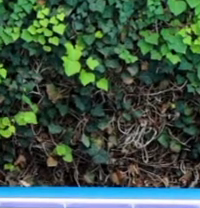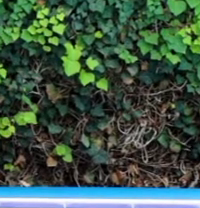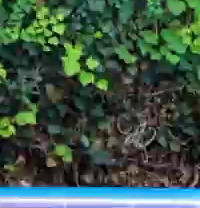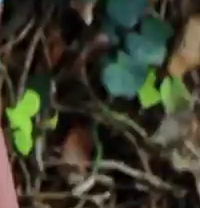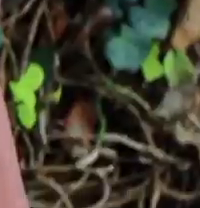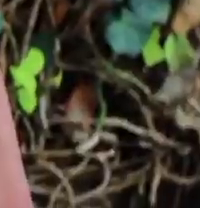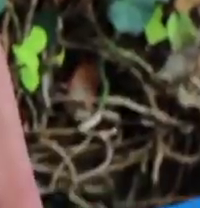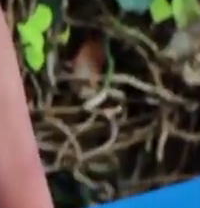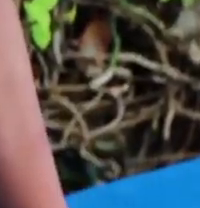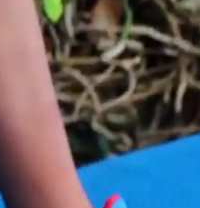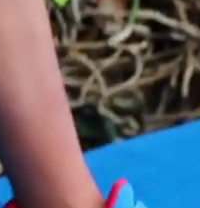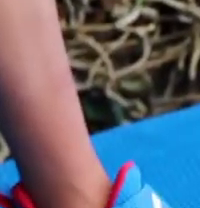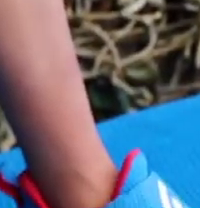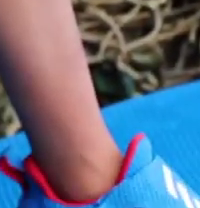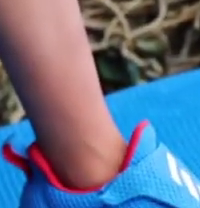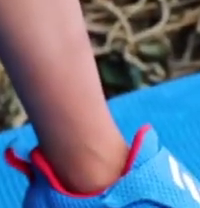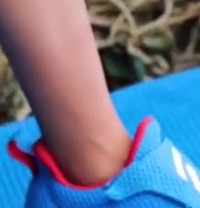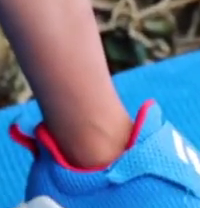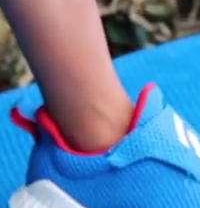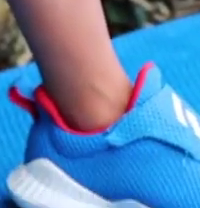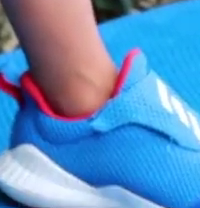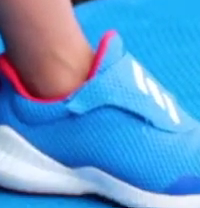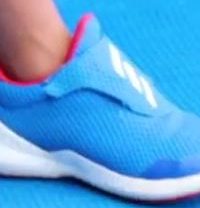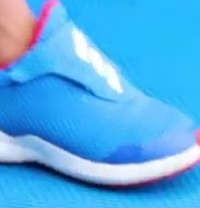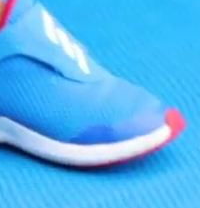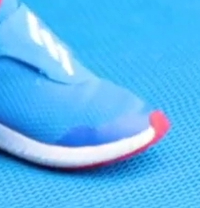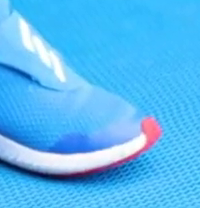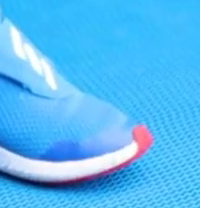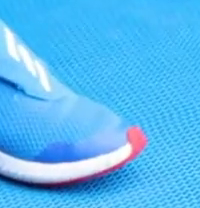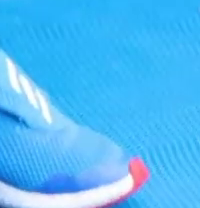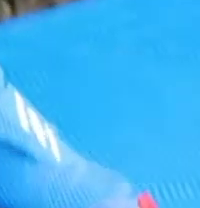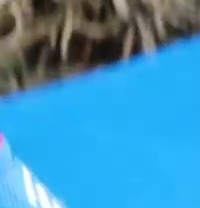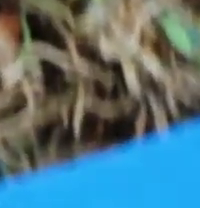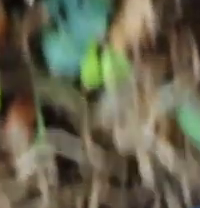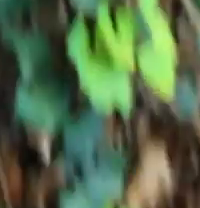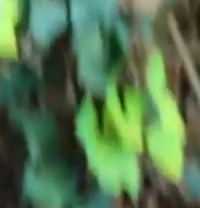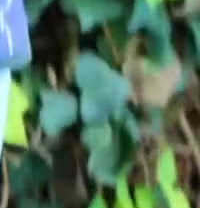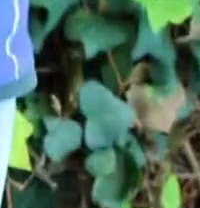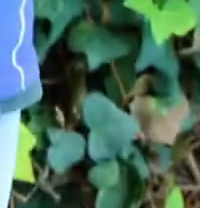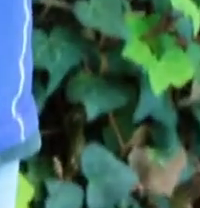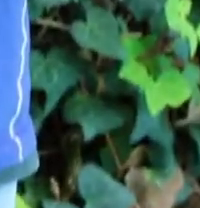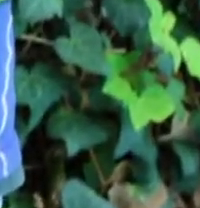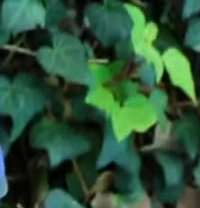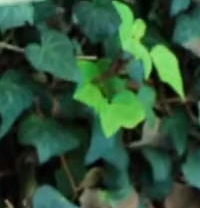Tres más. Estira bien los brazos.